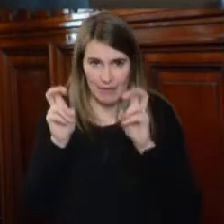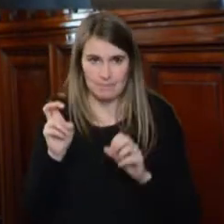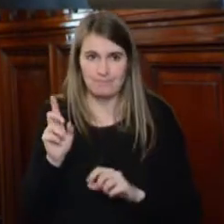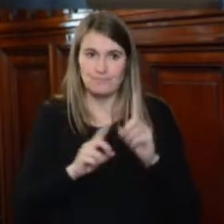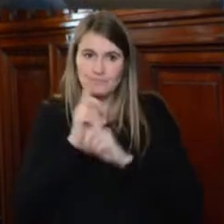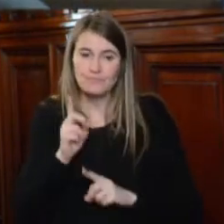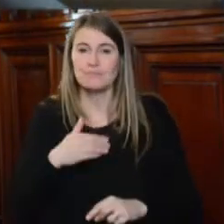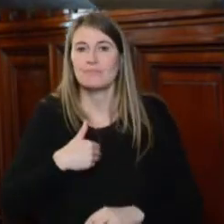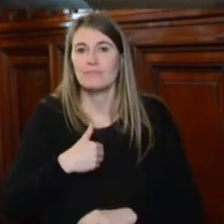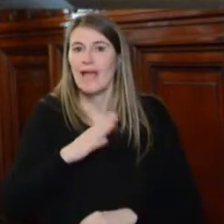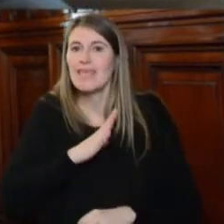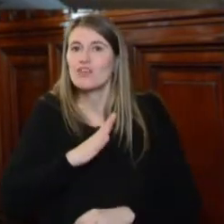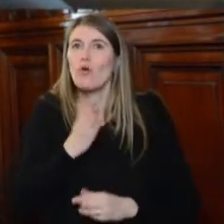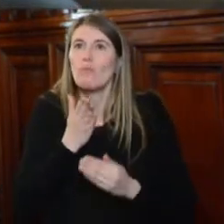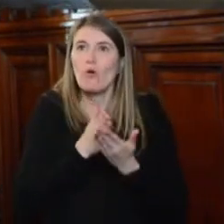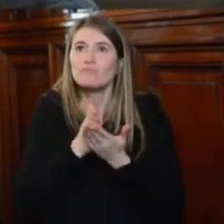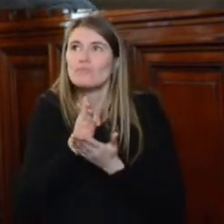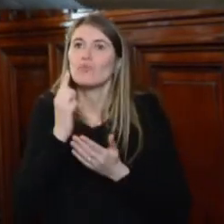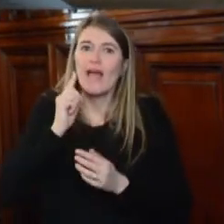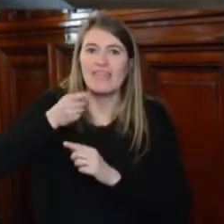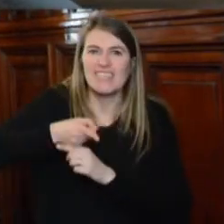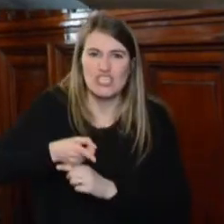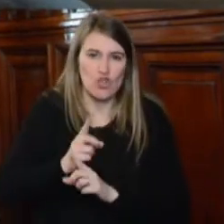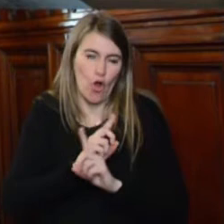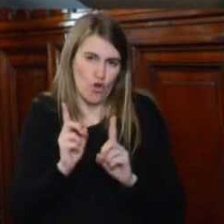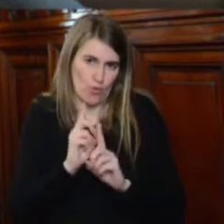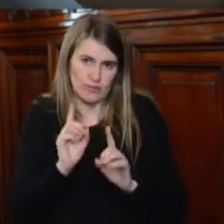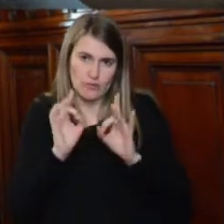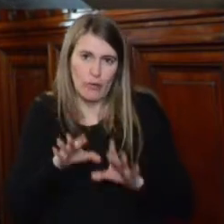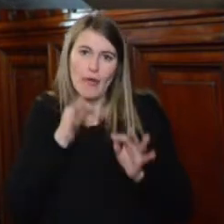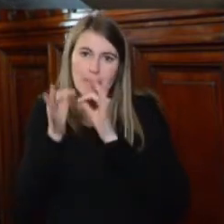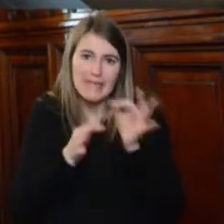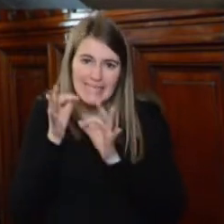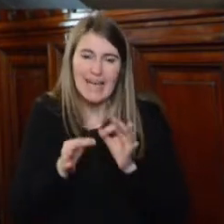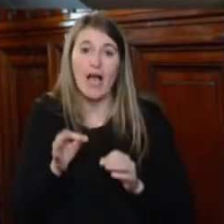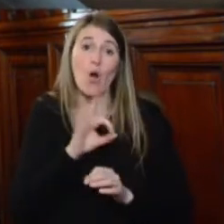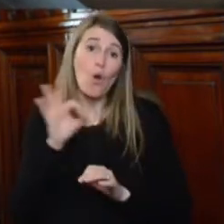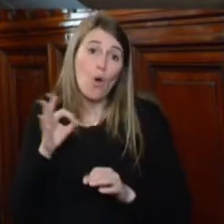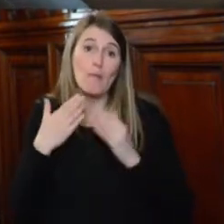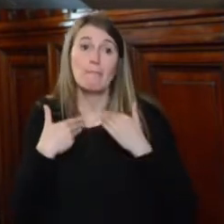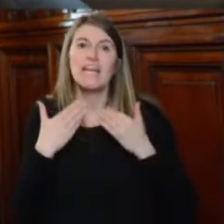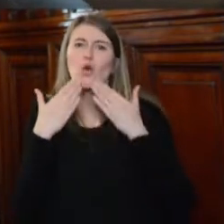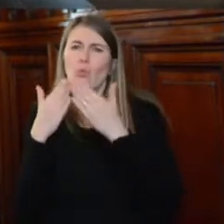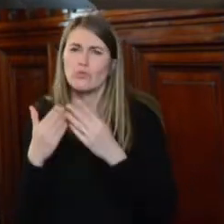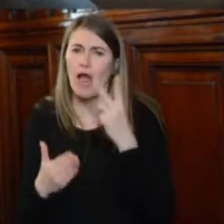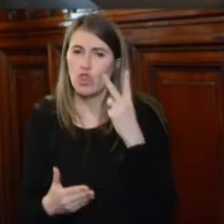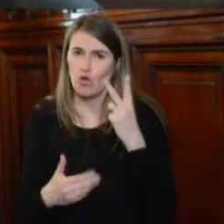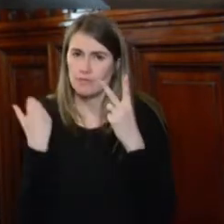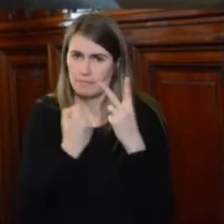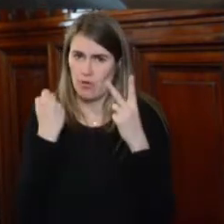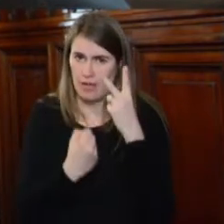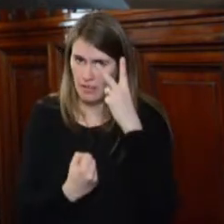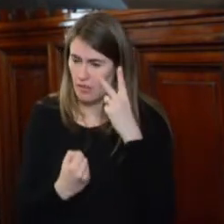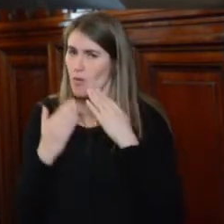hacer un alineamiento y una decisión. Solo preguntas que me importan, dos, muy breve.